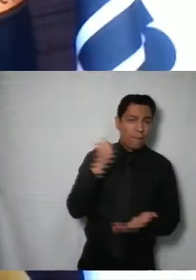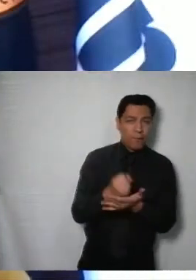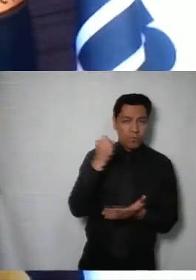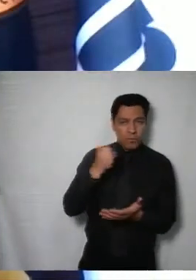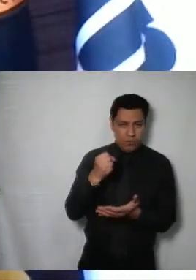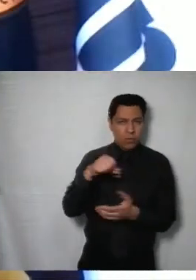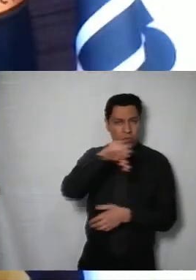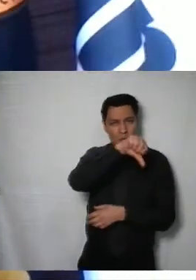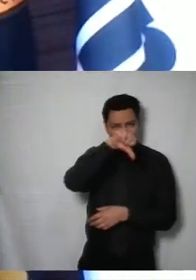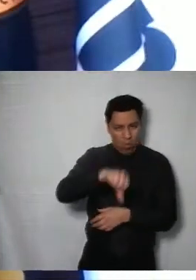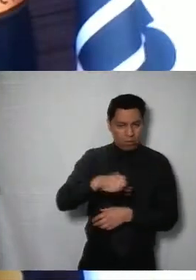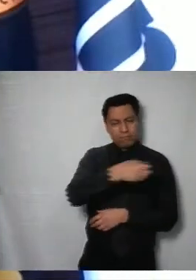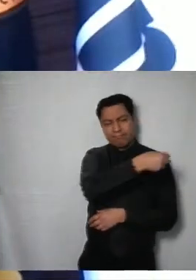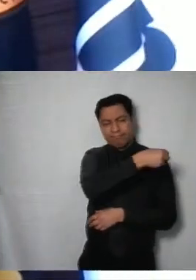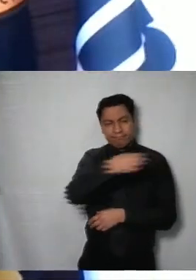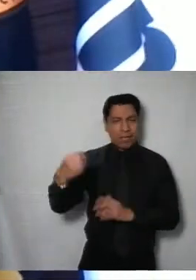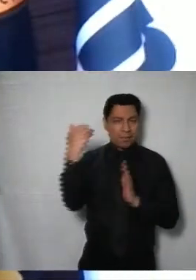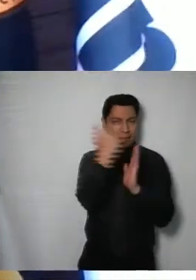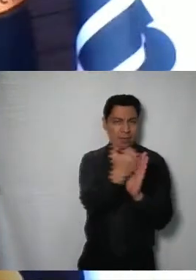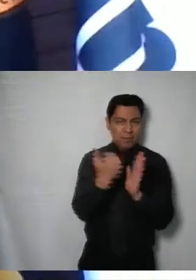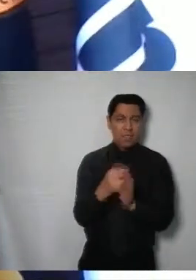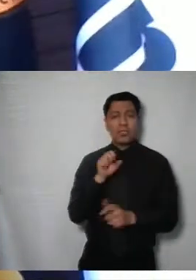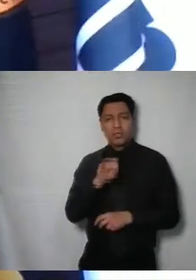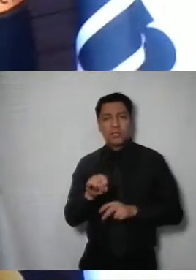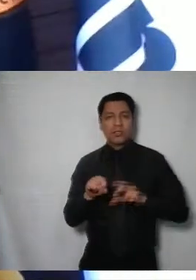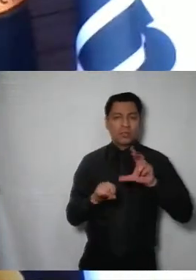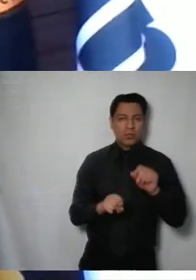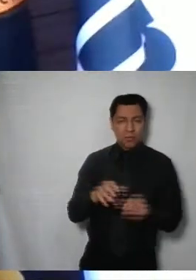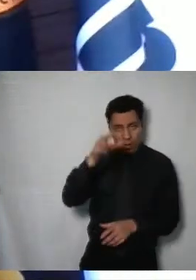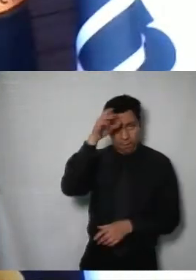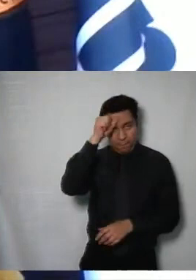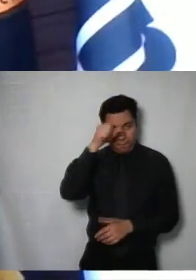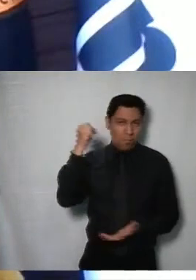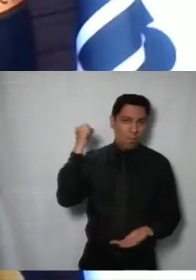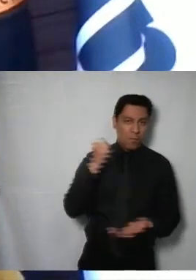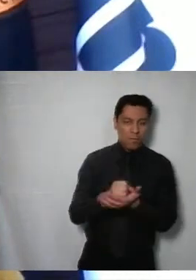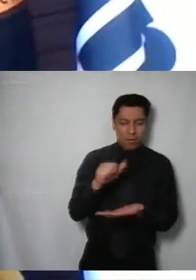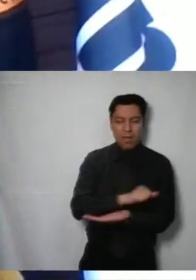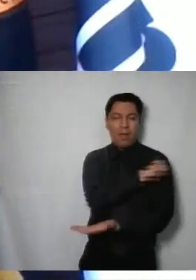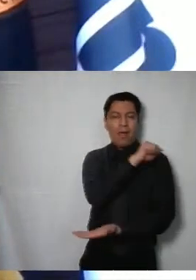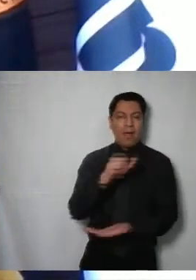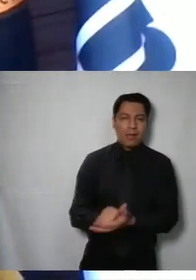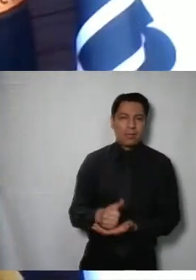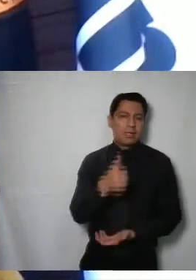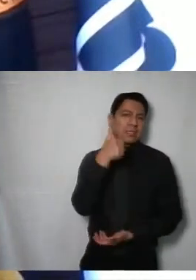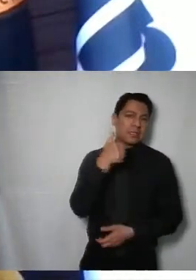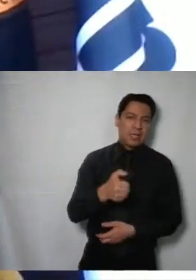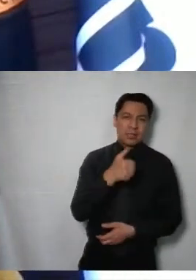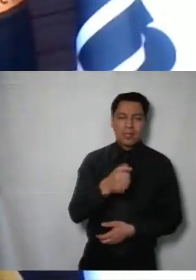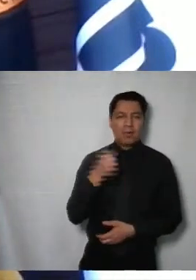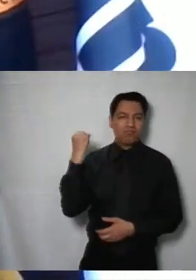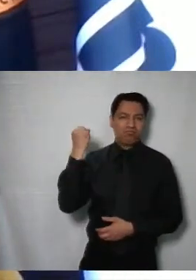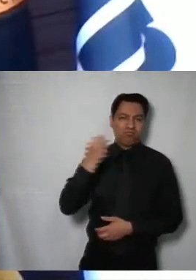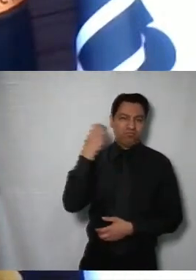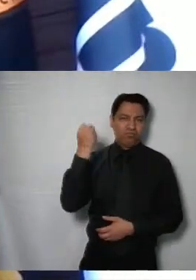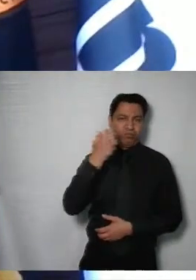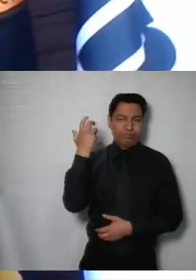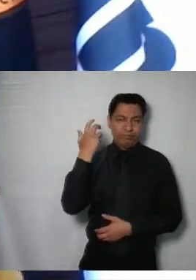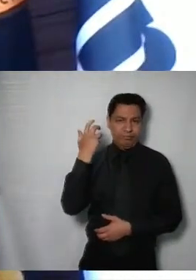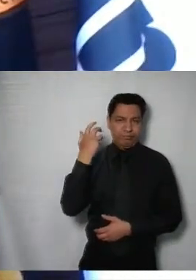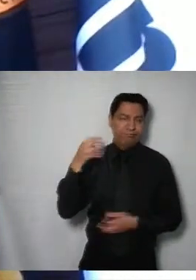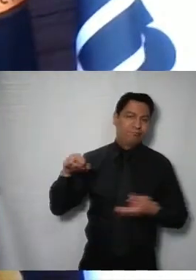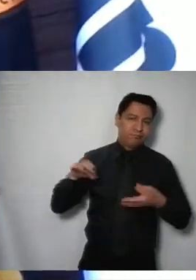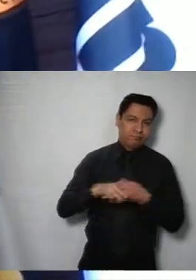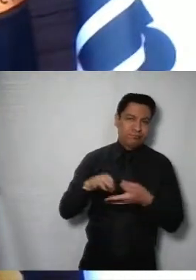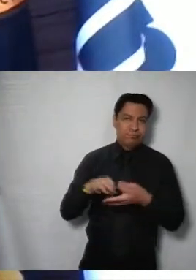aprobación del orden del día. Presentación, análisis y, en su caso, aprobación del proyecto de acta de la sexta sesión ordinaria del Pleno de este Instituto,